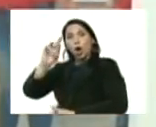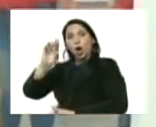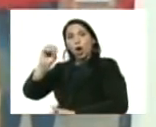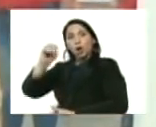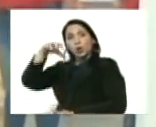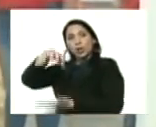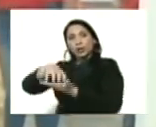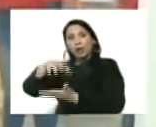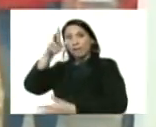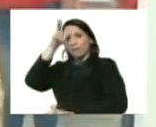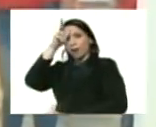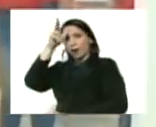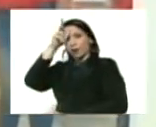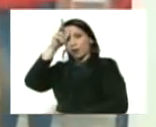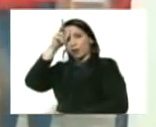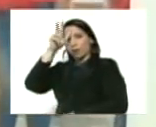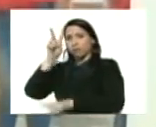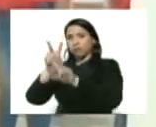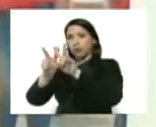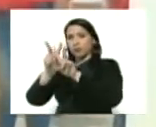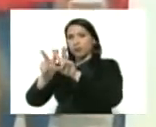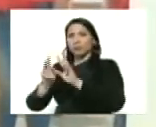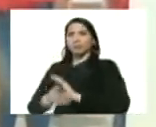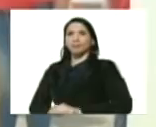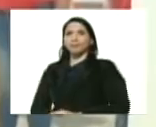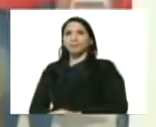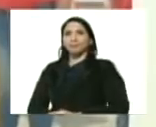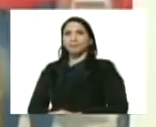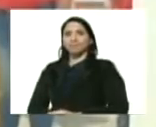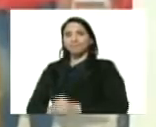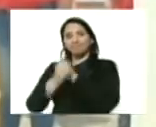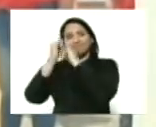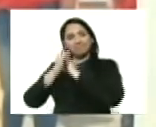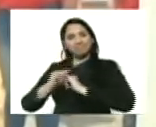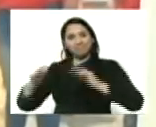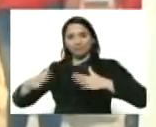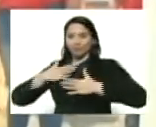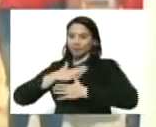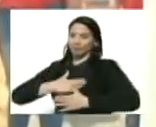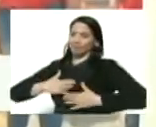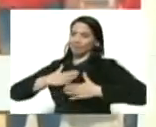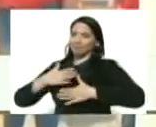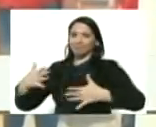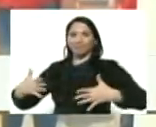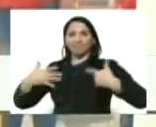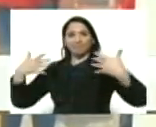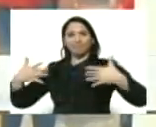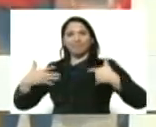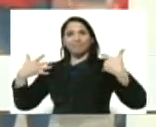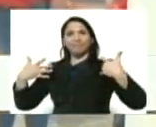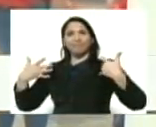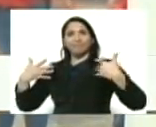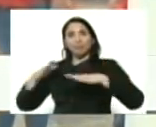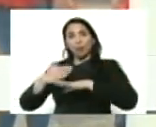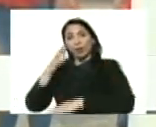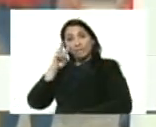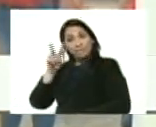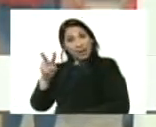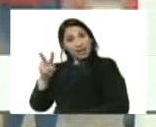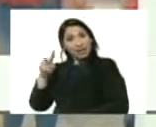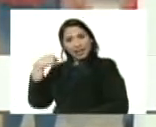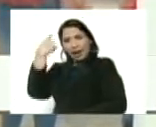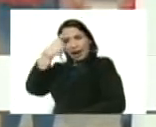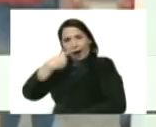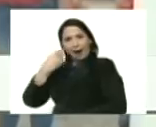falcón, gran misión vivienda Venezuela, felices, contentos, sobre todo porque verle la cara a nuestro